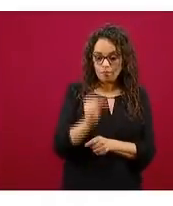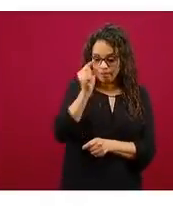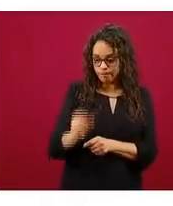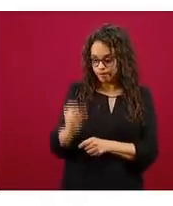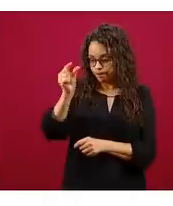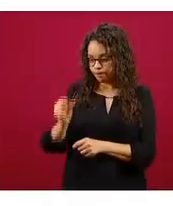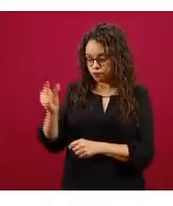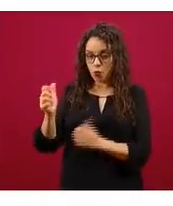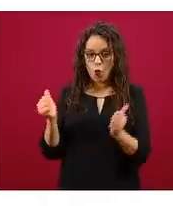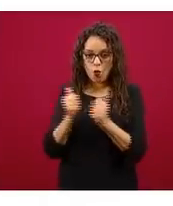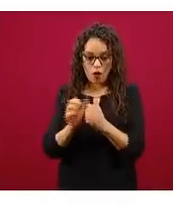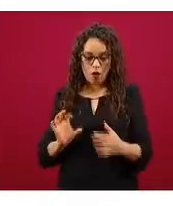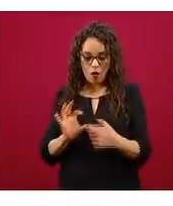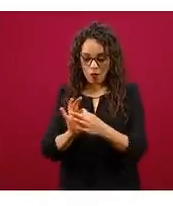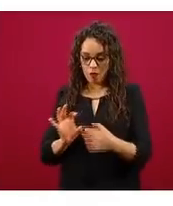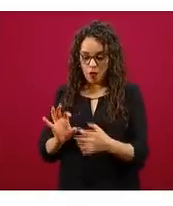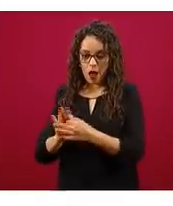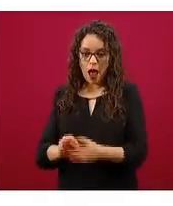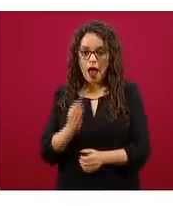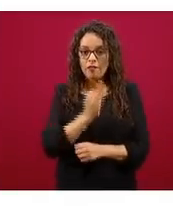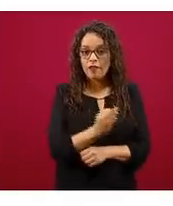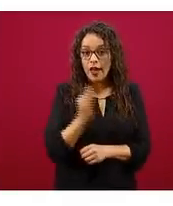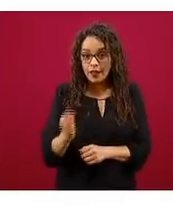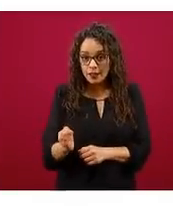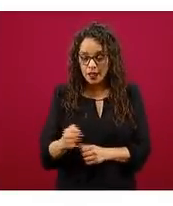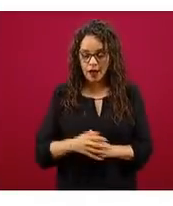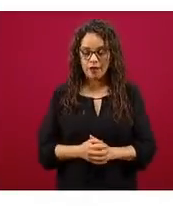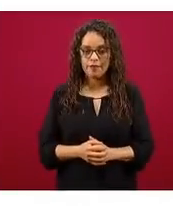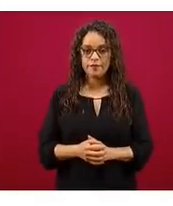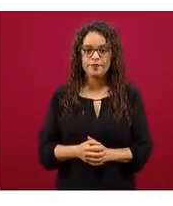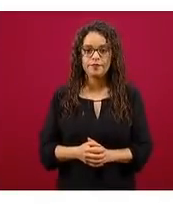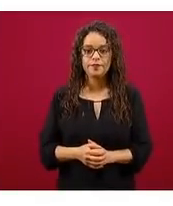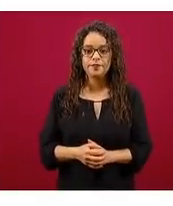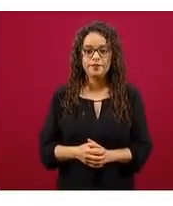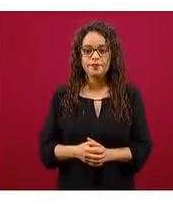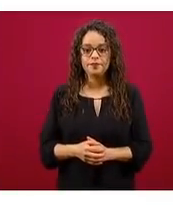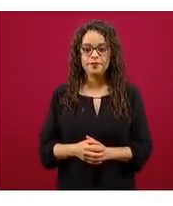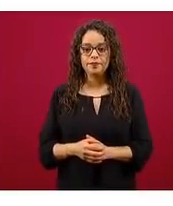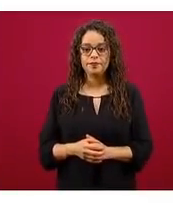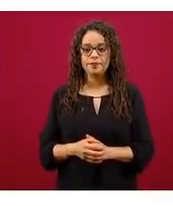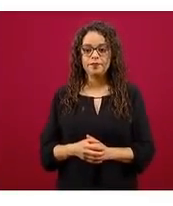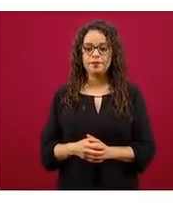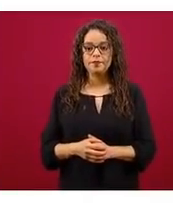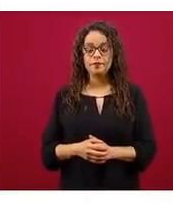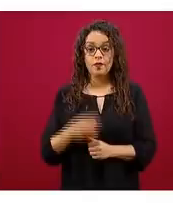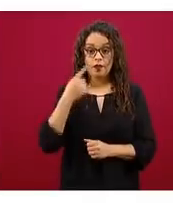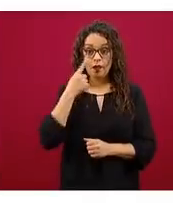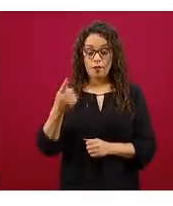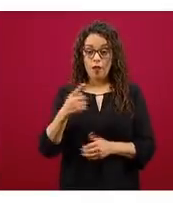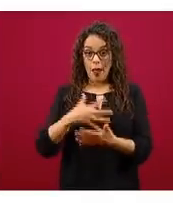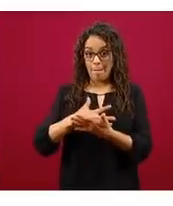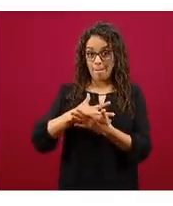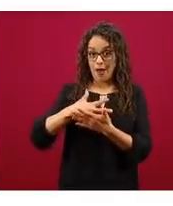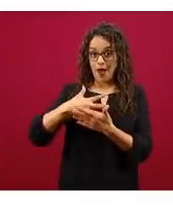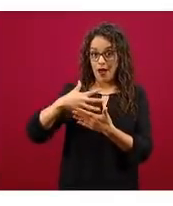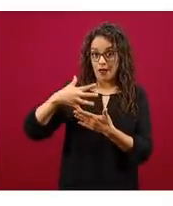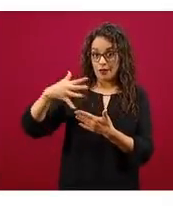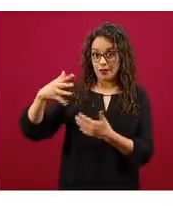La mayor parte, o hay una parte que se encuentra en esta sección, que son de